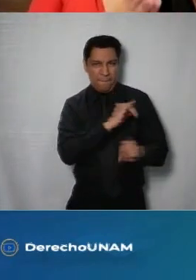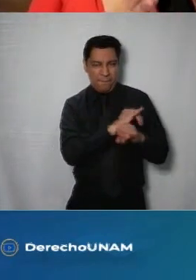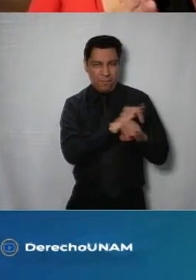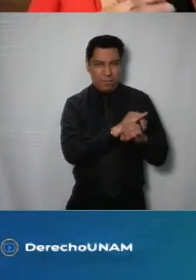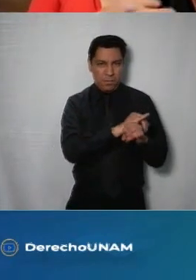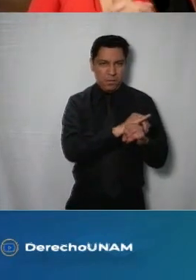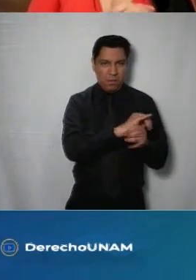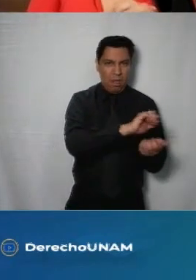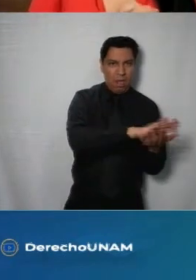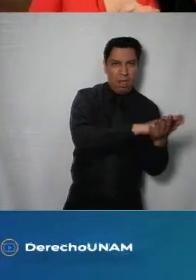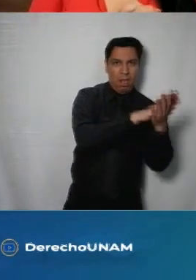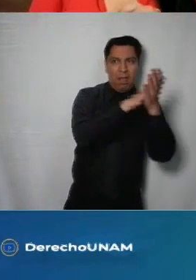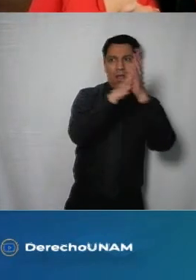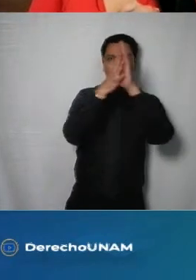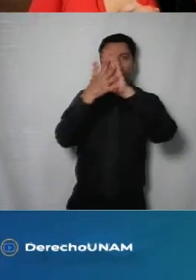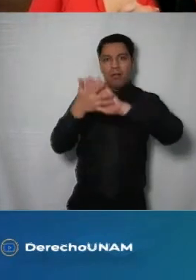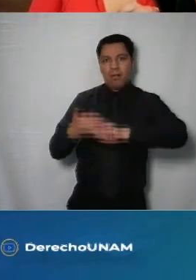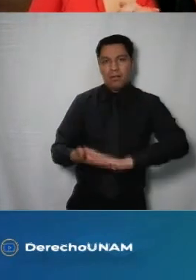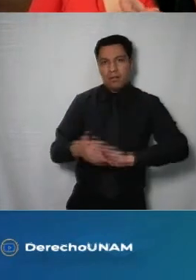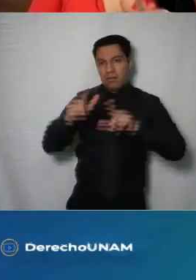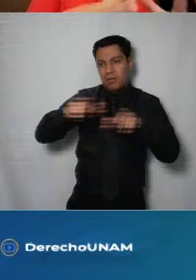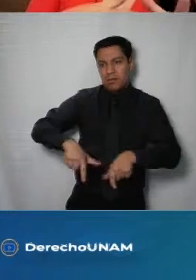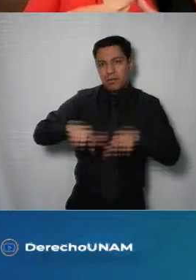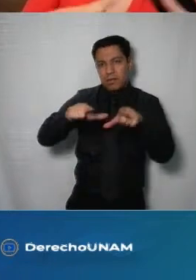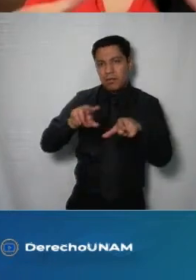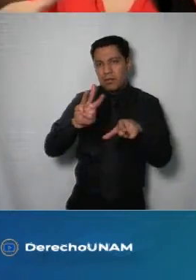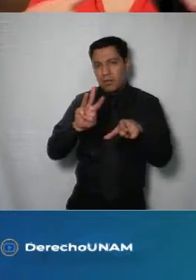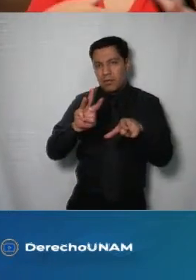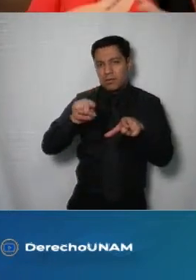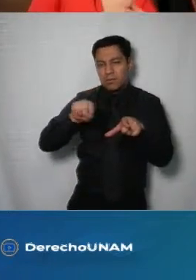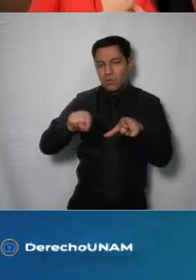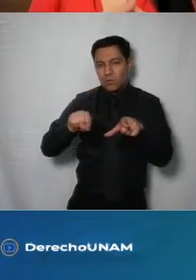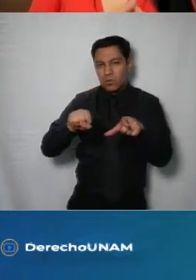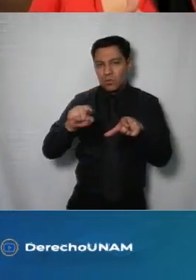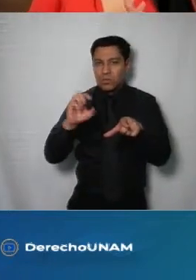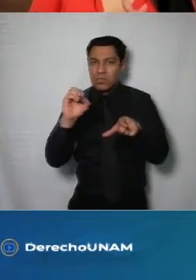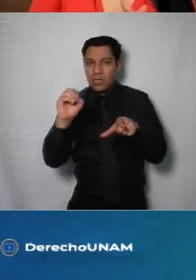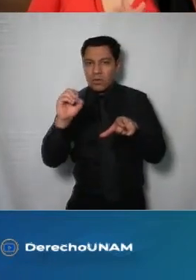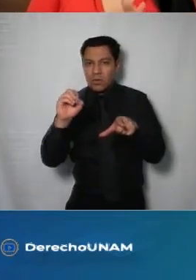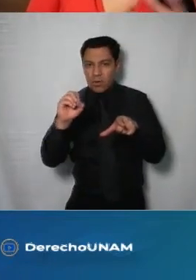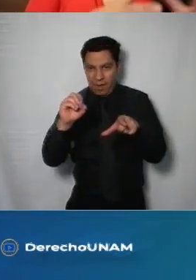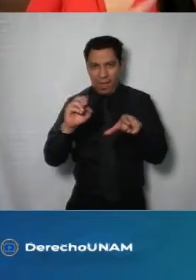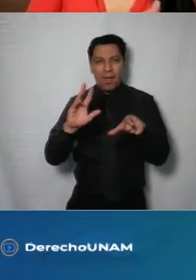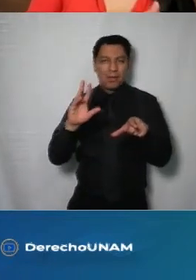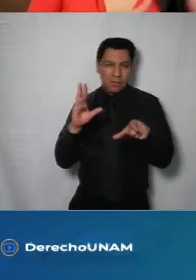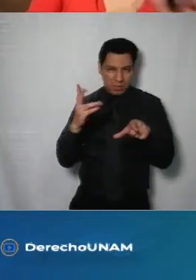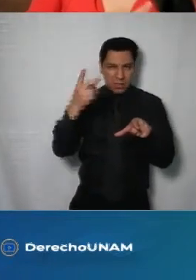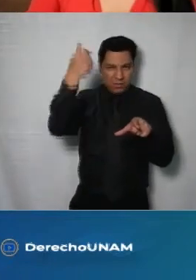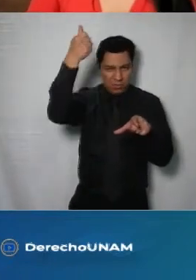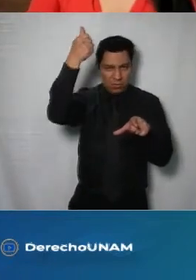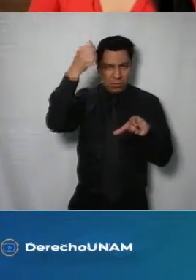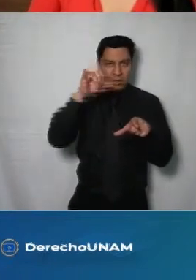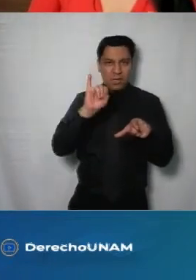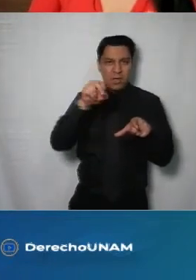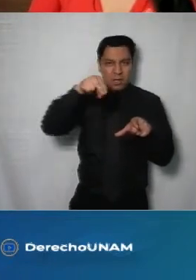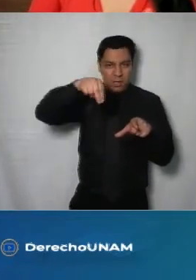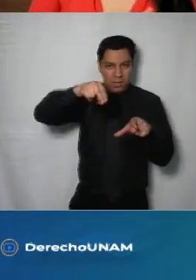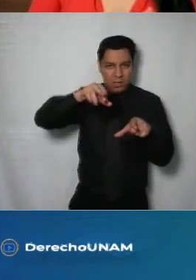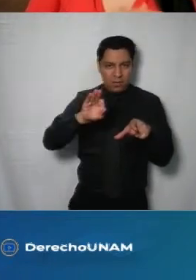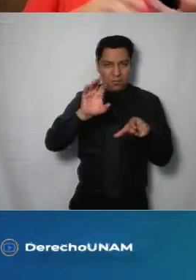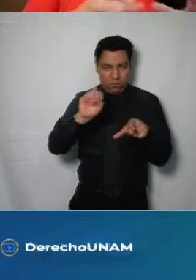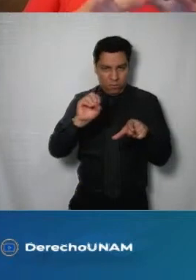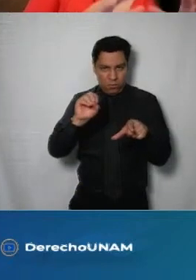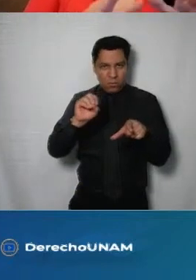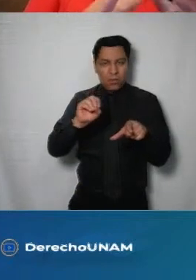debe de abandonar nuestro director de tecnologías justamente a través de esa dirección de tecnologías del info en coordinación con nuestra dirección de datos